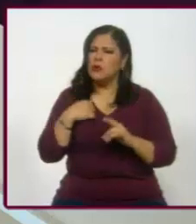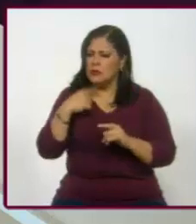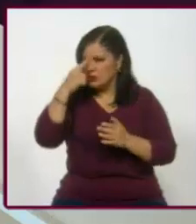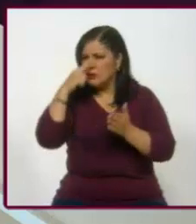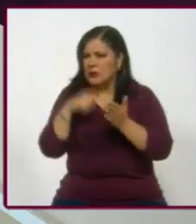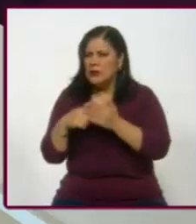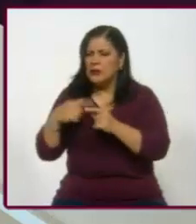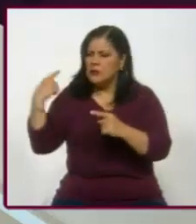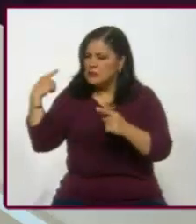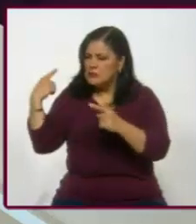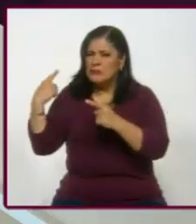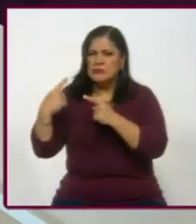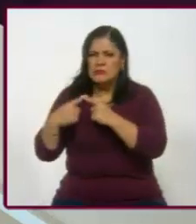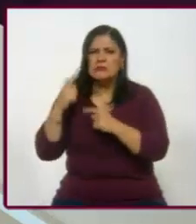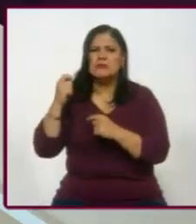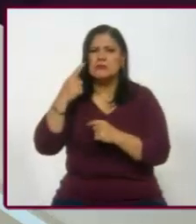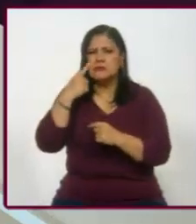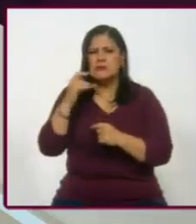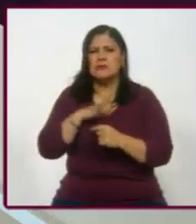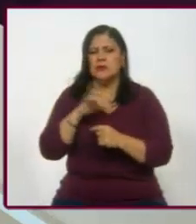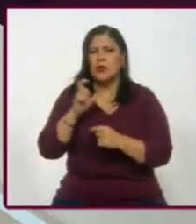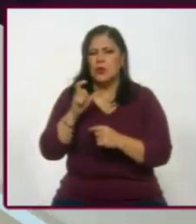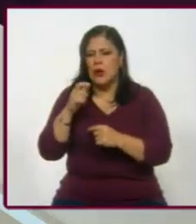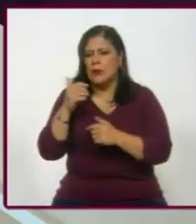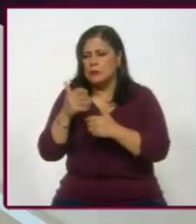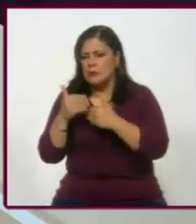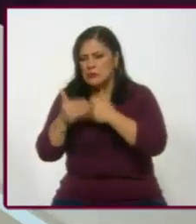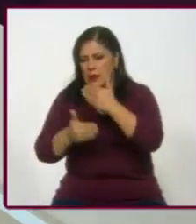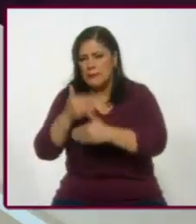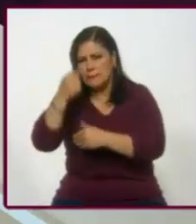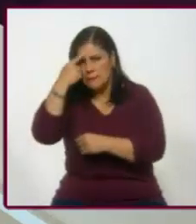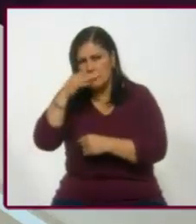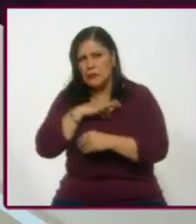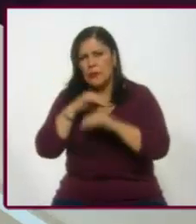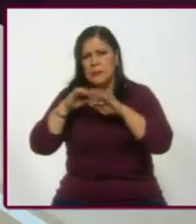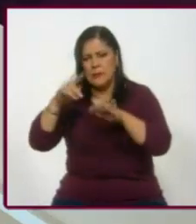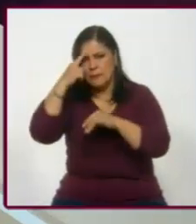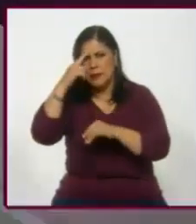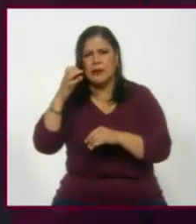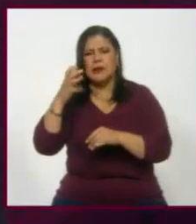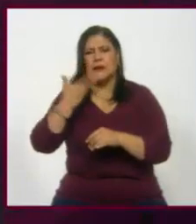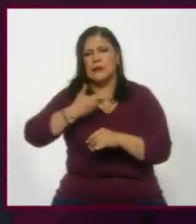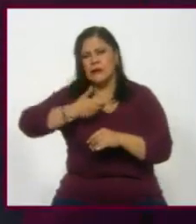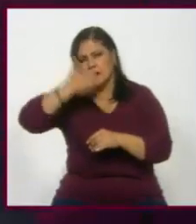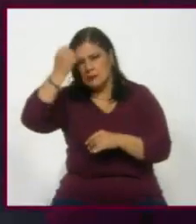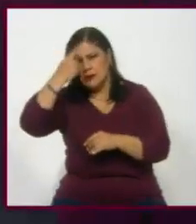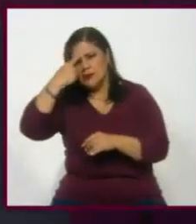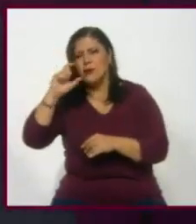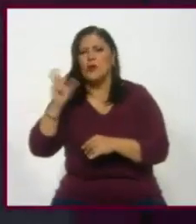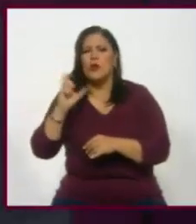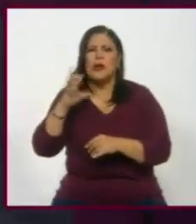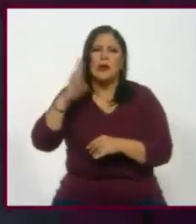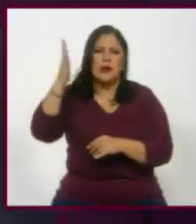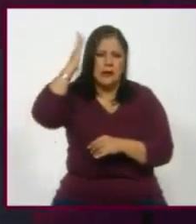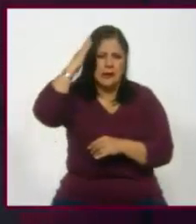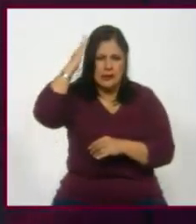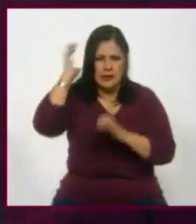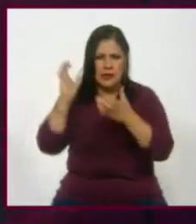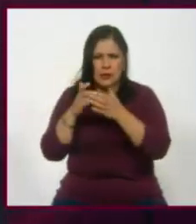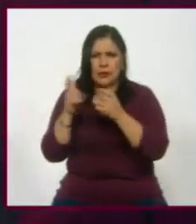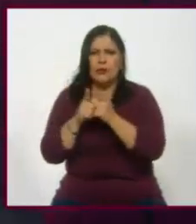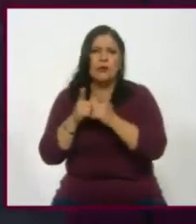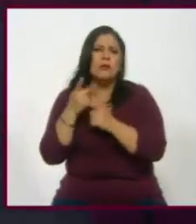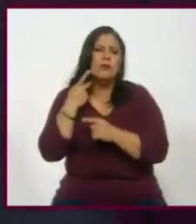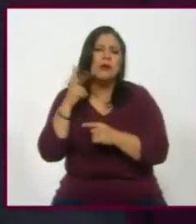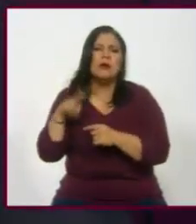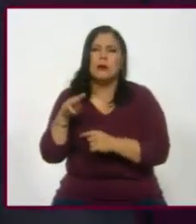Desde el procedimiento de la candidatura, yo creo que desde que fue líder del partido, yo creo que él ha sido ya